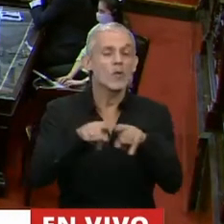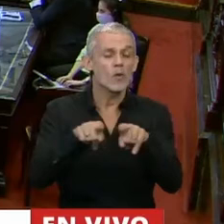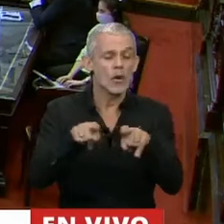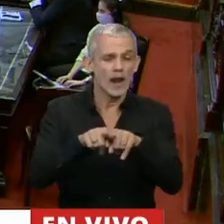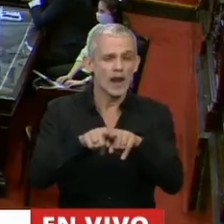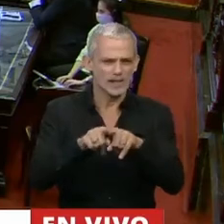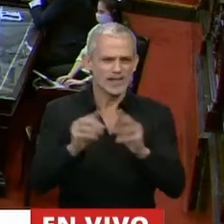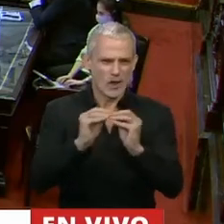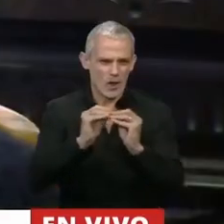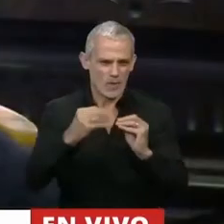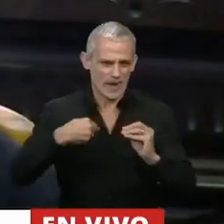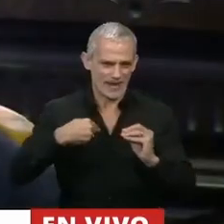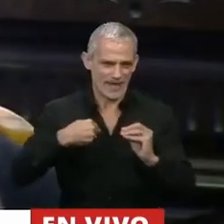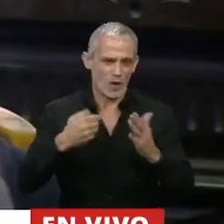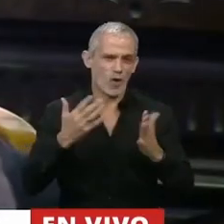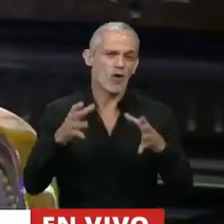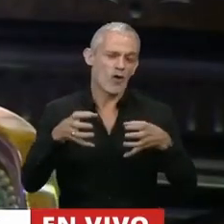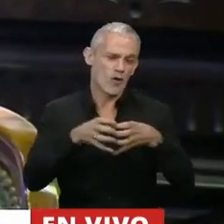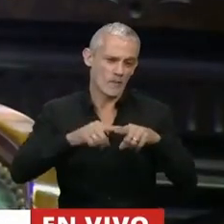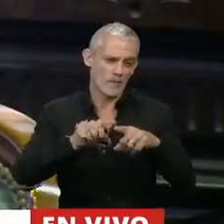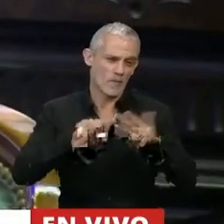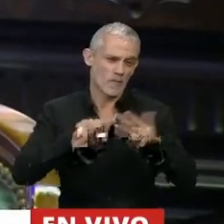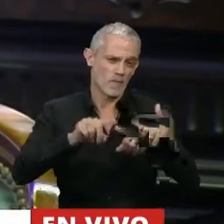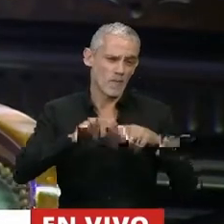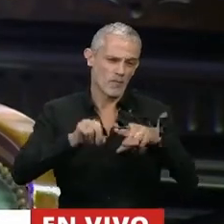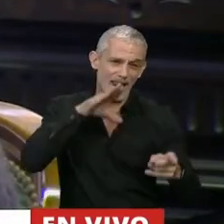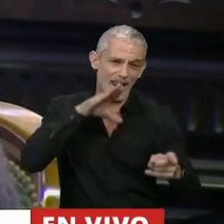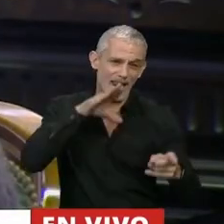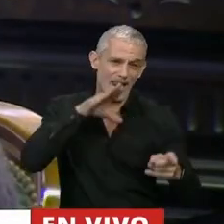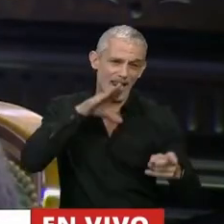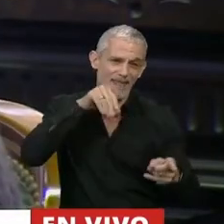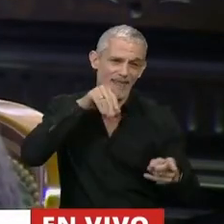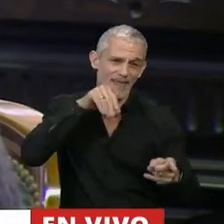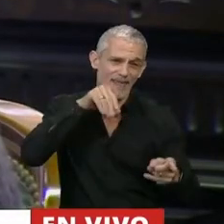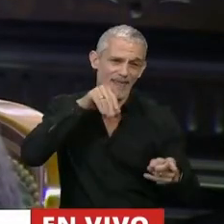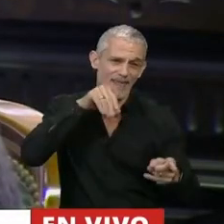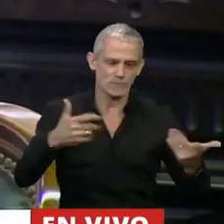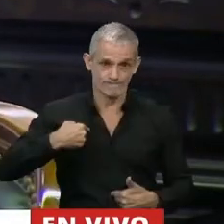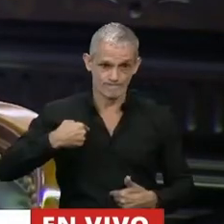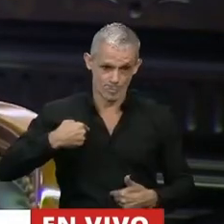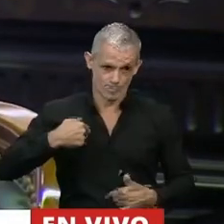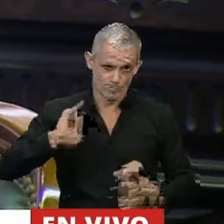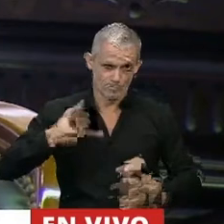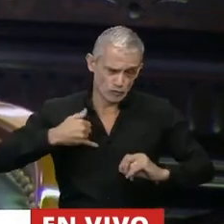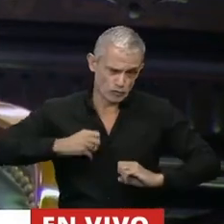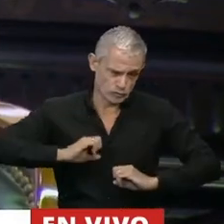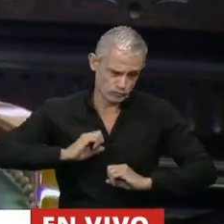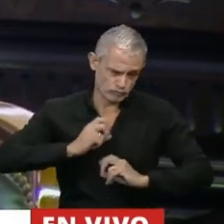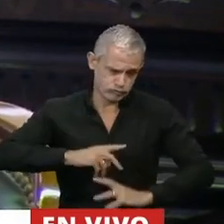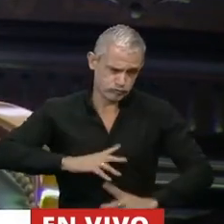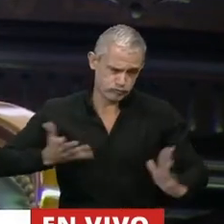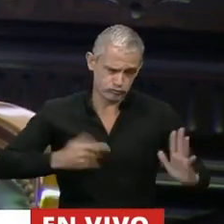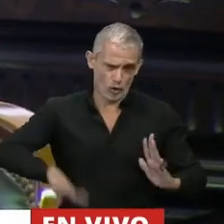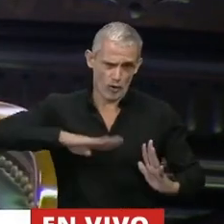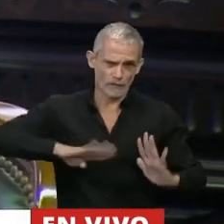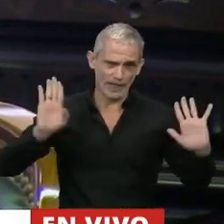mi compañero del frente de izquierda, Nicolás del Cañón, estoy tremendamente agraviada como